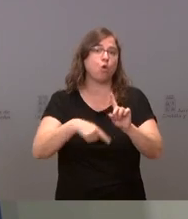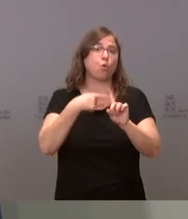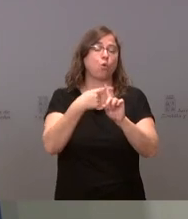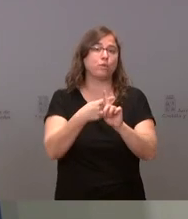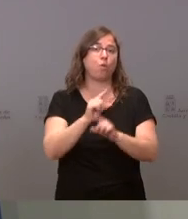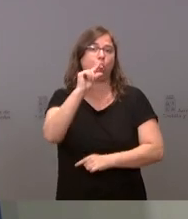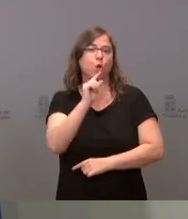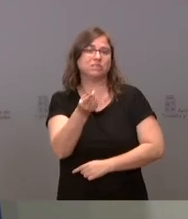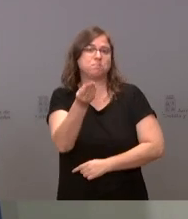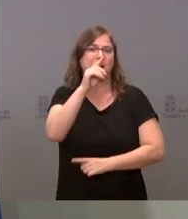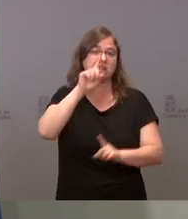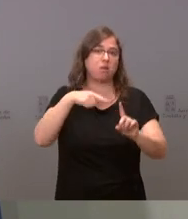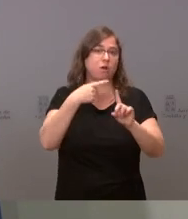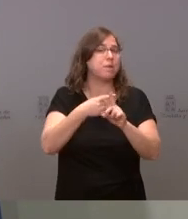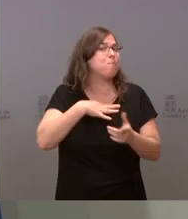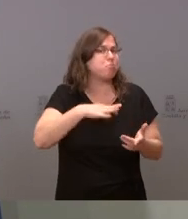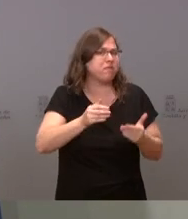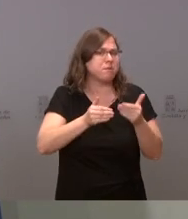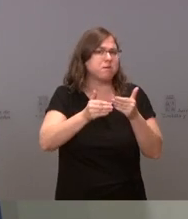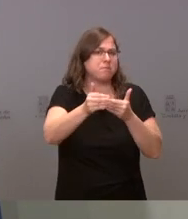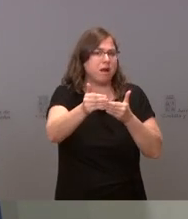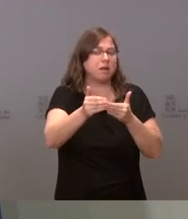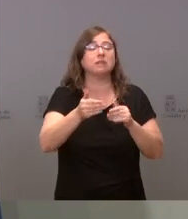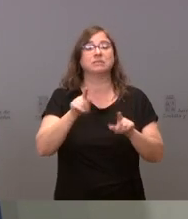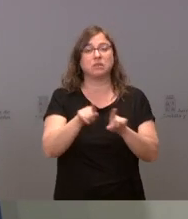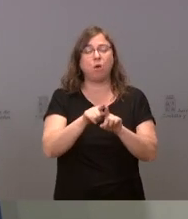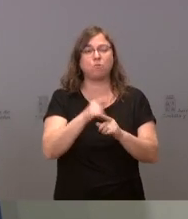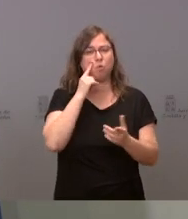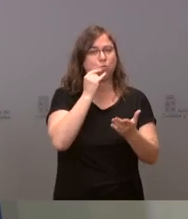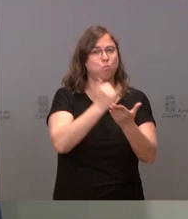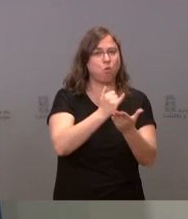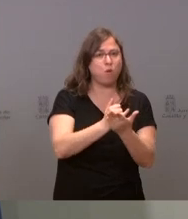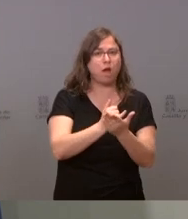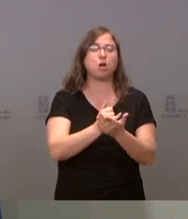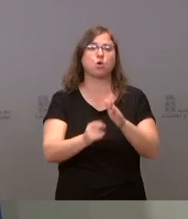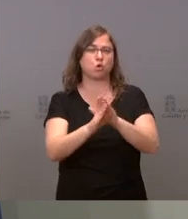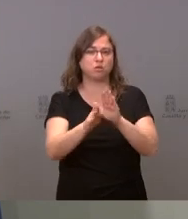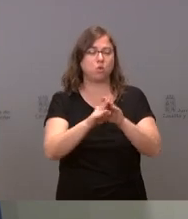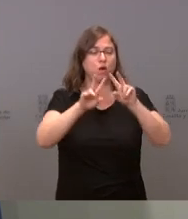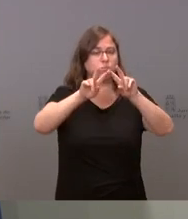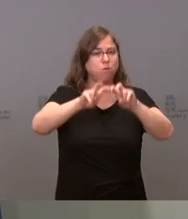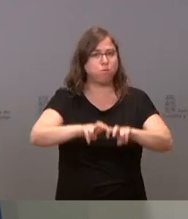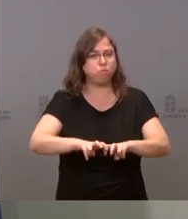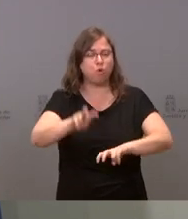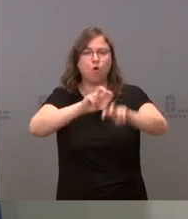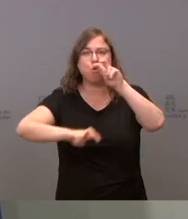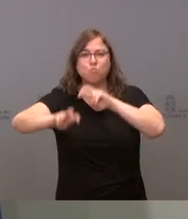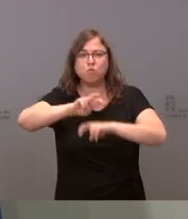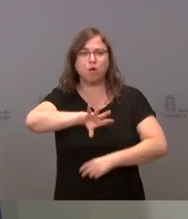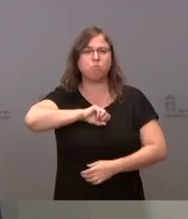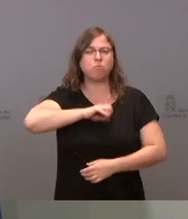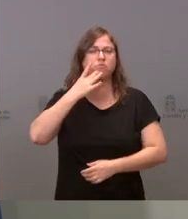nueva dosis, porque tendríamos que mantener el testeo y el rastreo durante